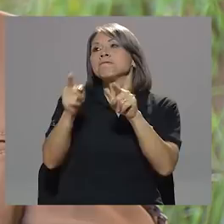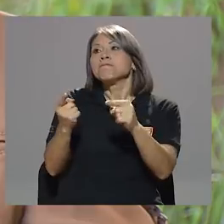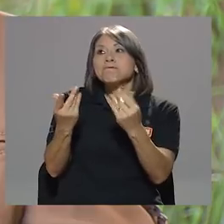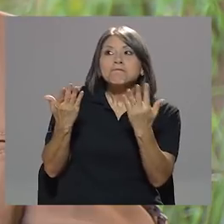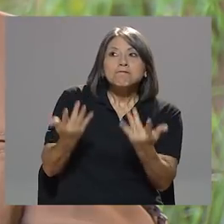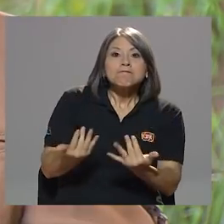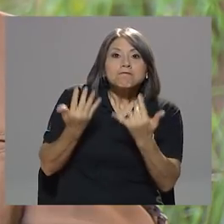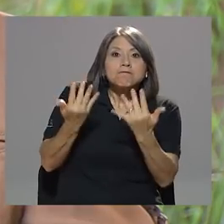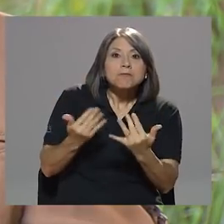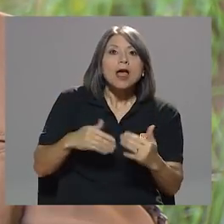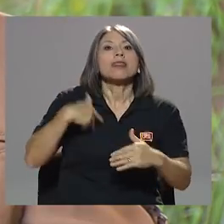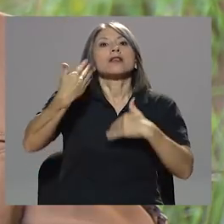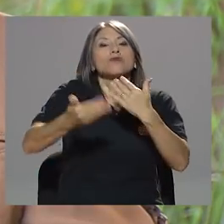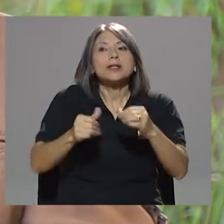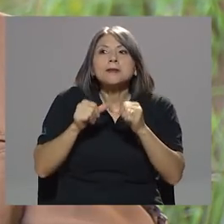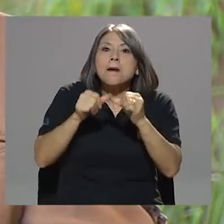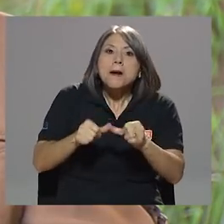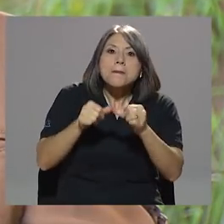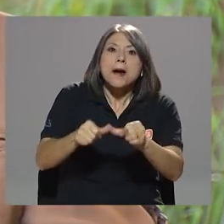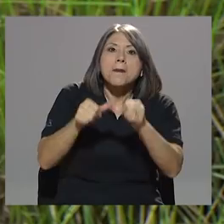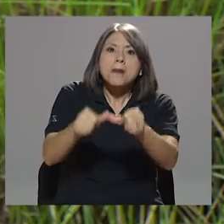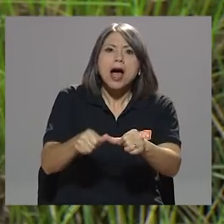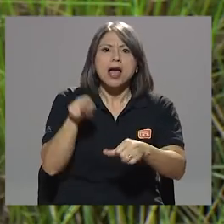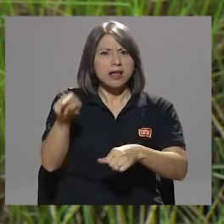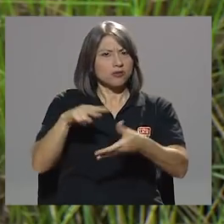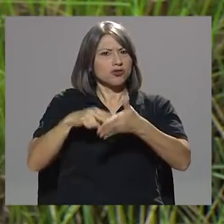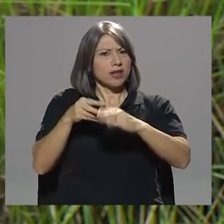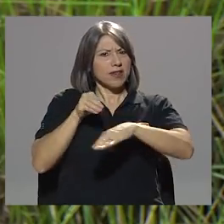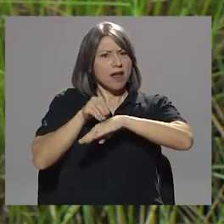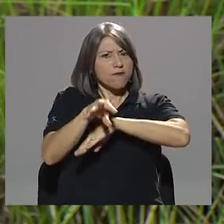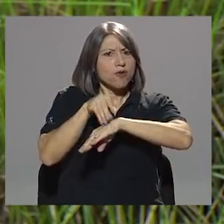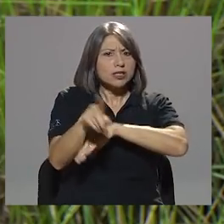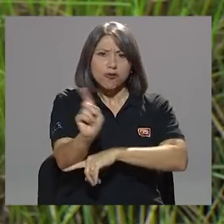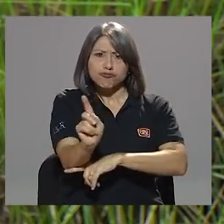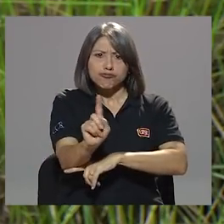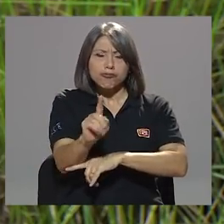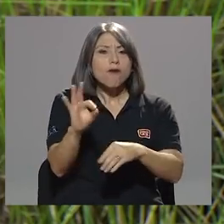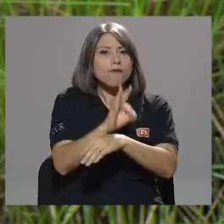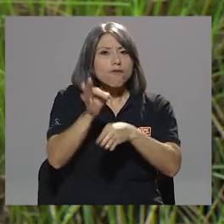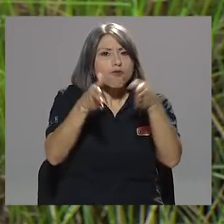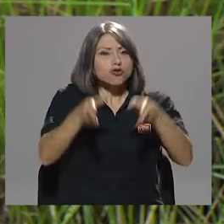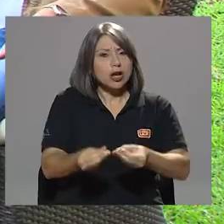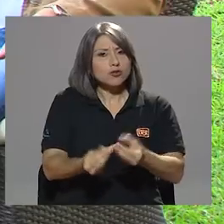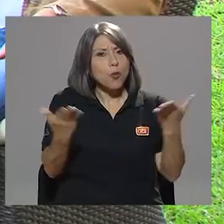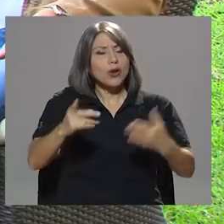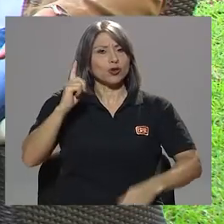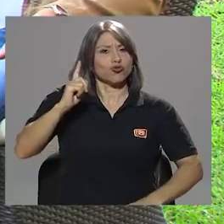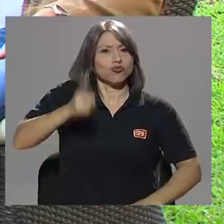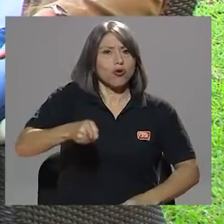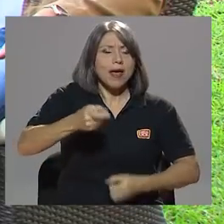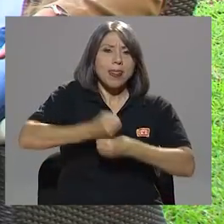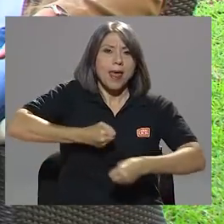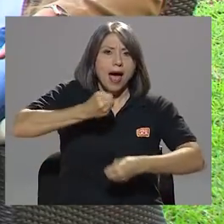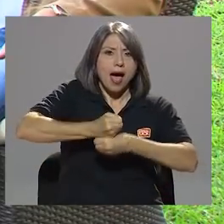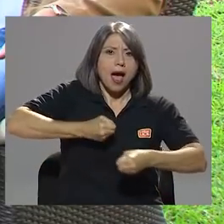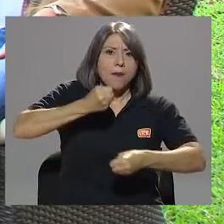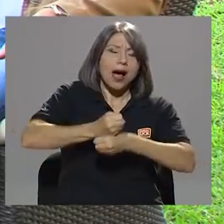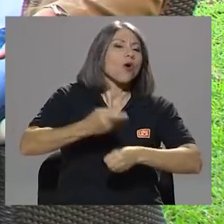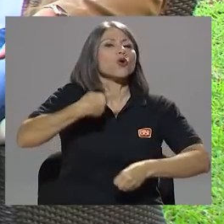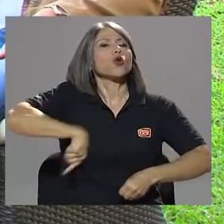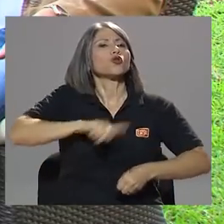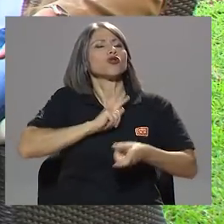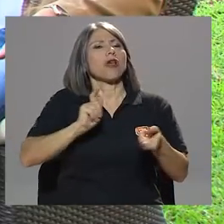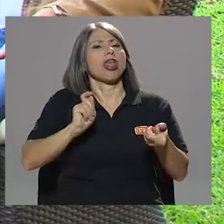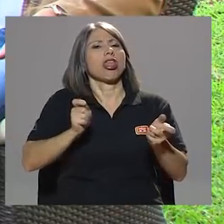determinación y persistencia, eso no es influencia. Y los funcionarios públicos tienen la obligación de hacer su trabajo, estamos distorsionando